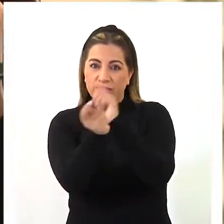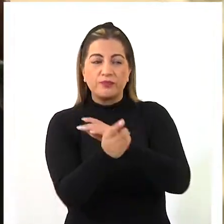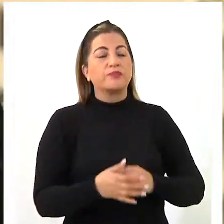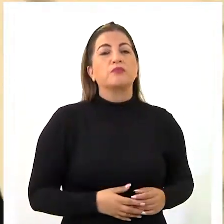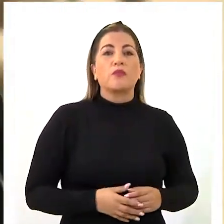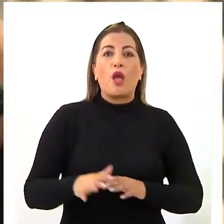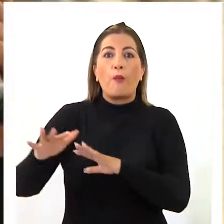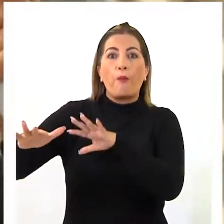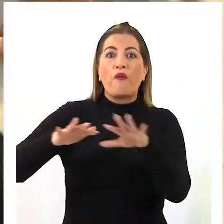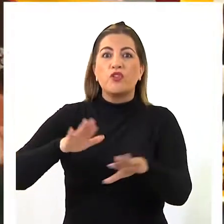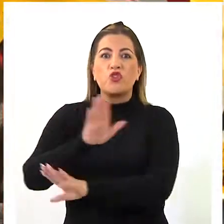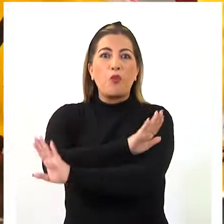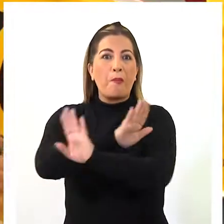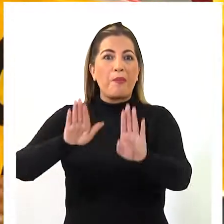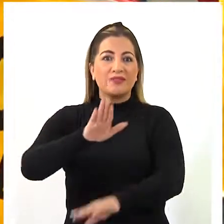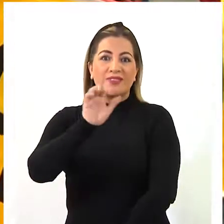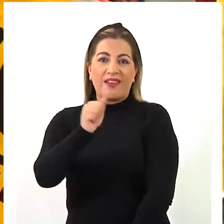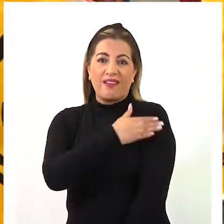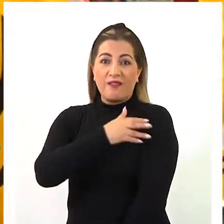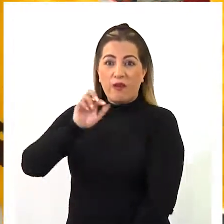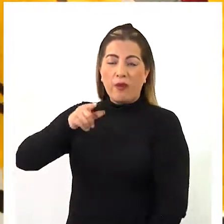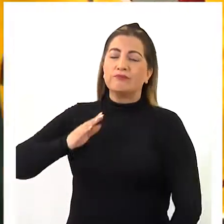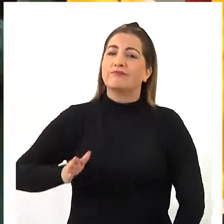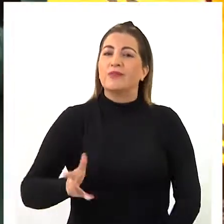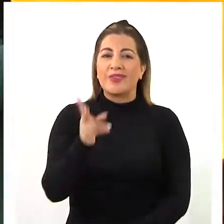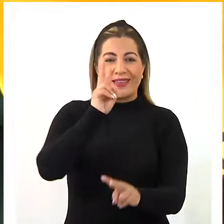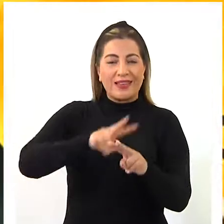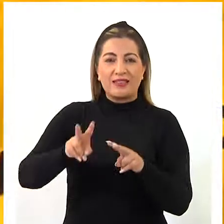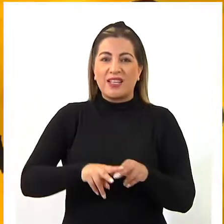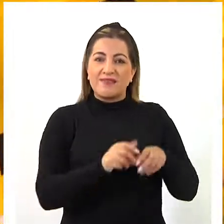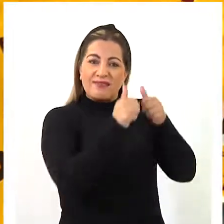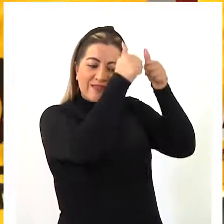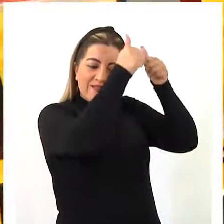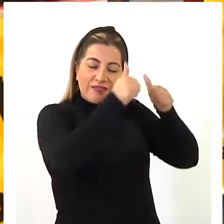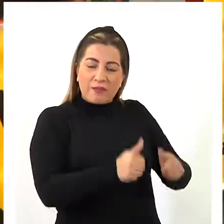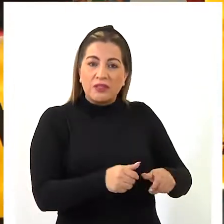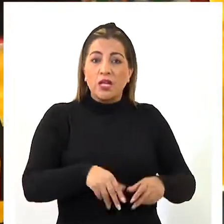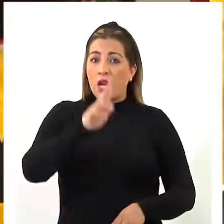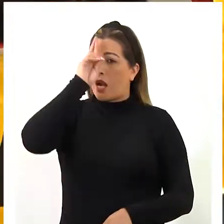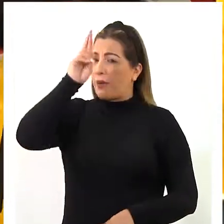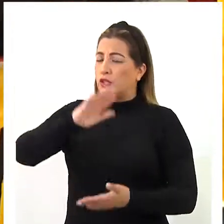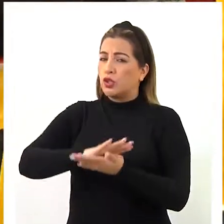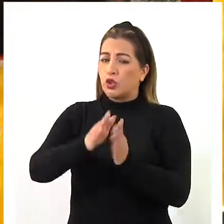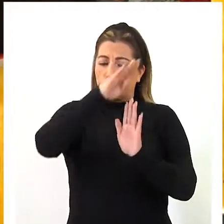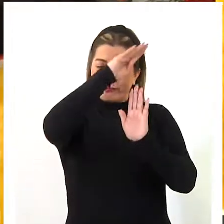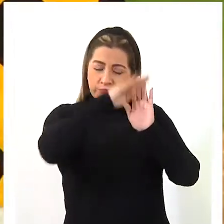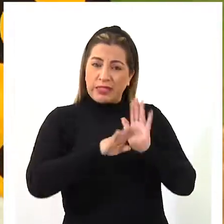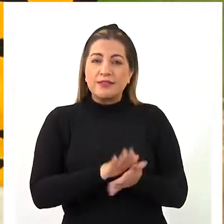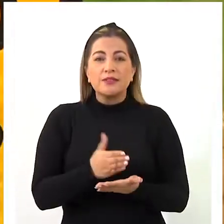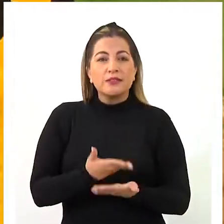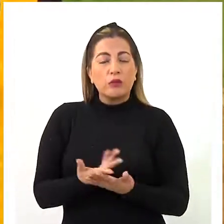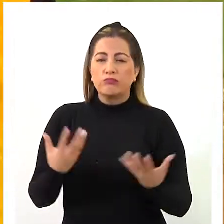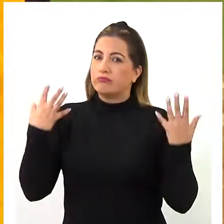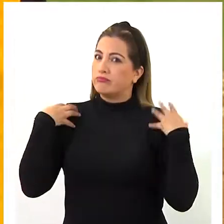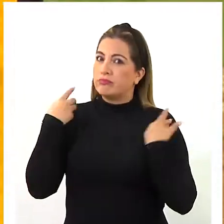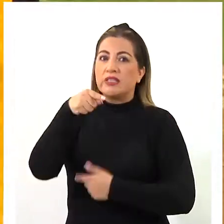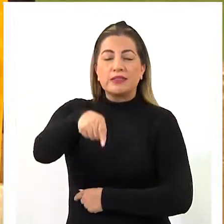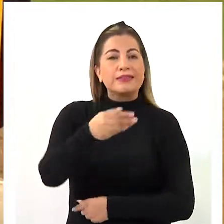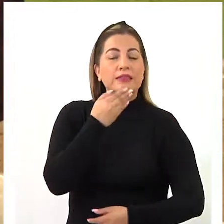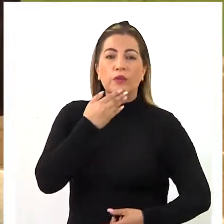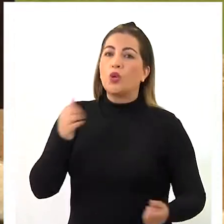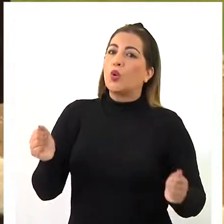movimiento No Más AFP precisó que continuarán realizando campañas respetando los protocolos sanitarios correspondientes